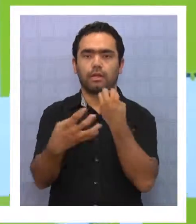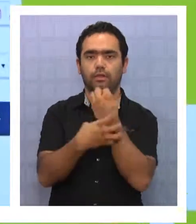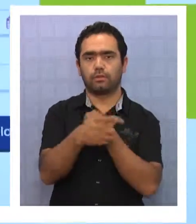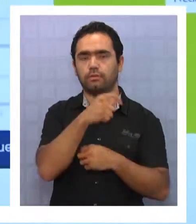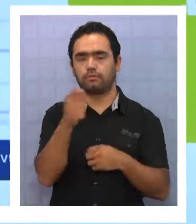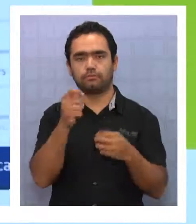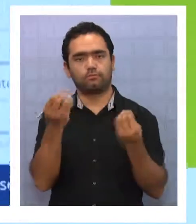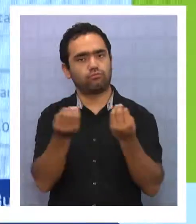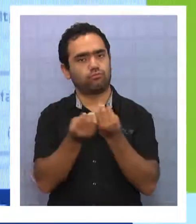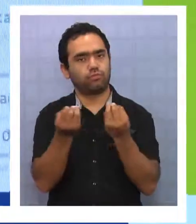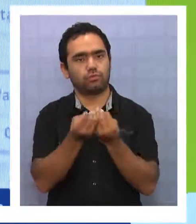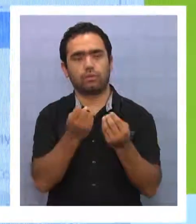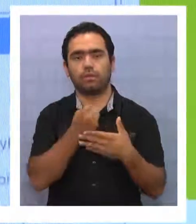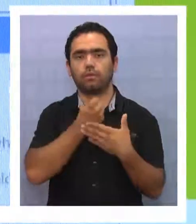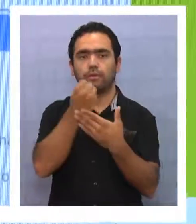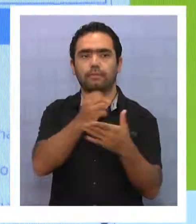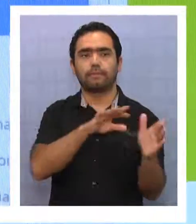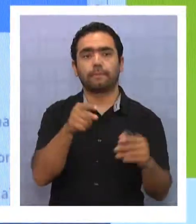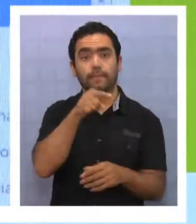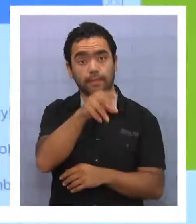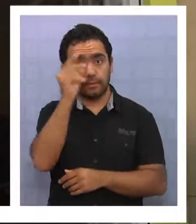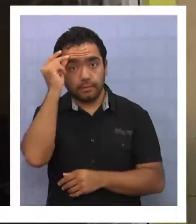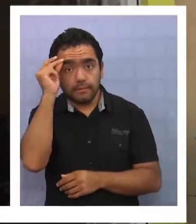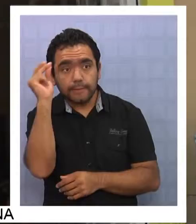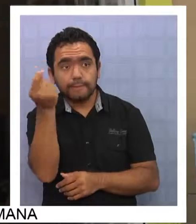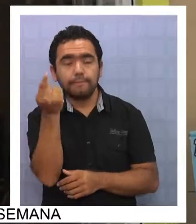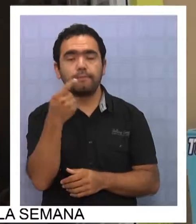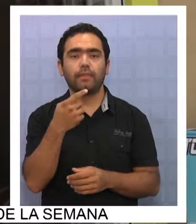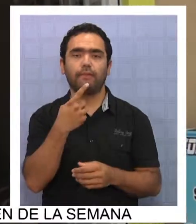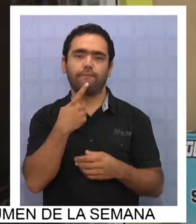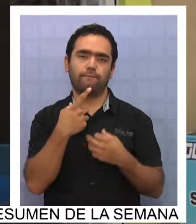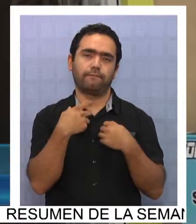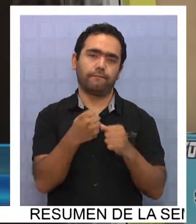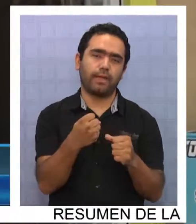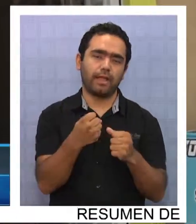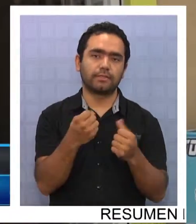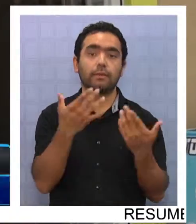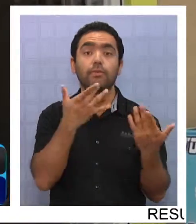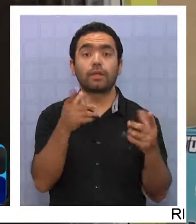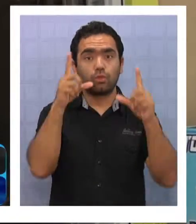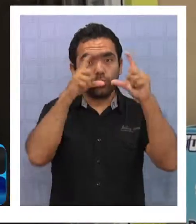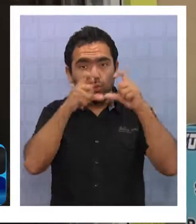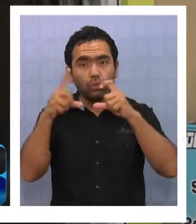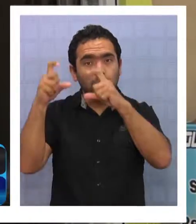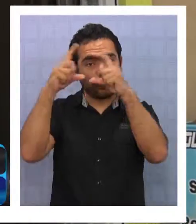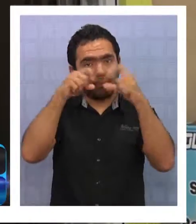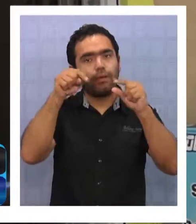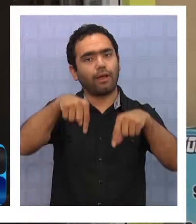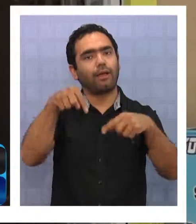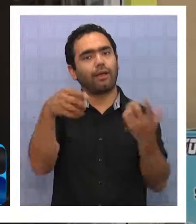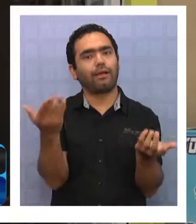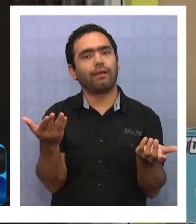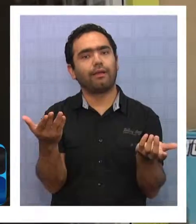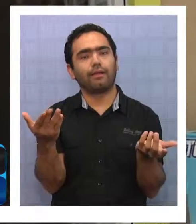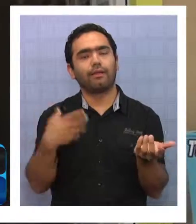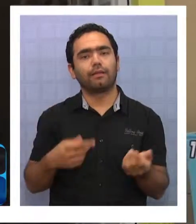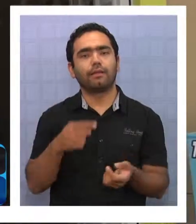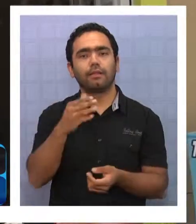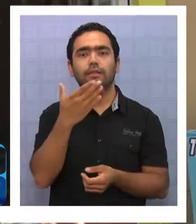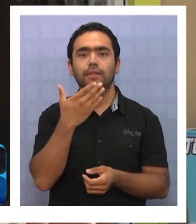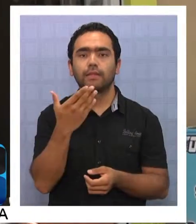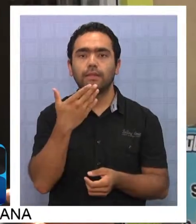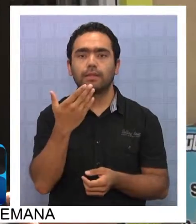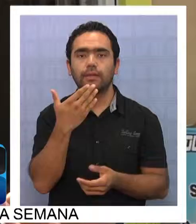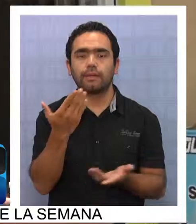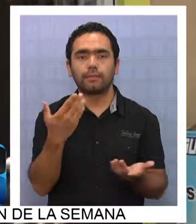distintos ámbitos. Por qué iniciativa de este tipo va a fortalecer el turismo interno y como te contaba delante, el efecto